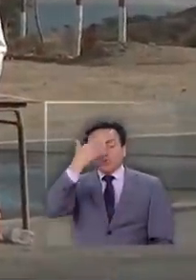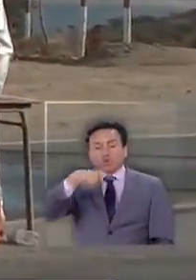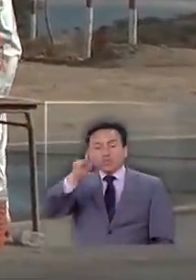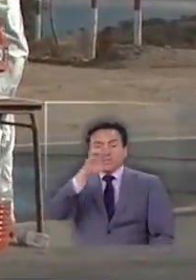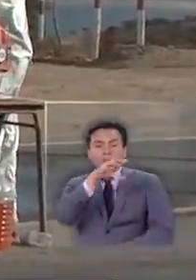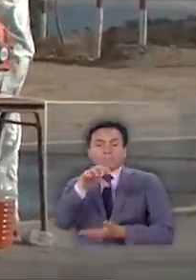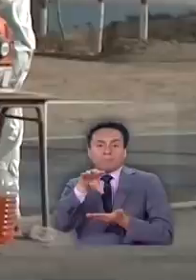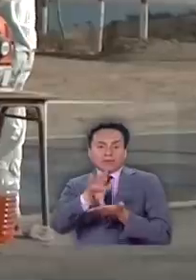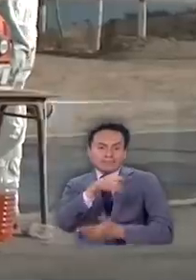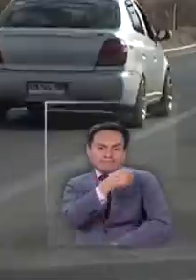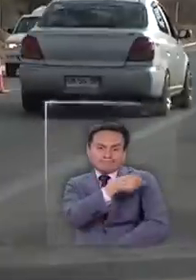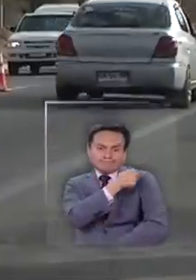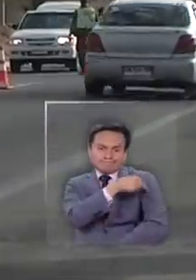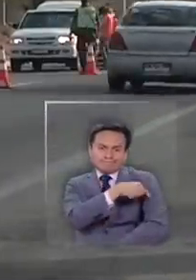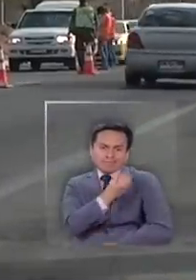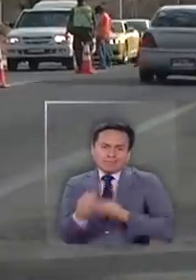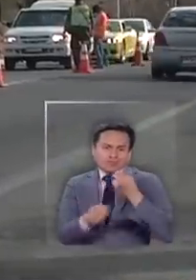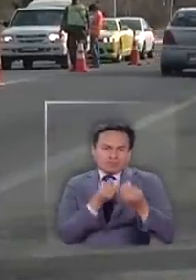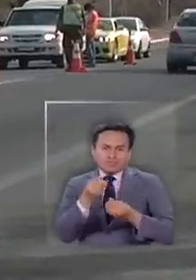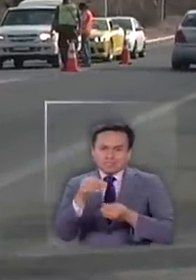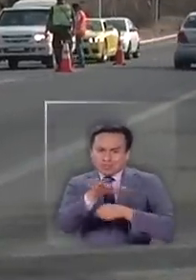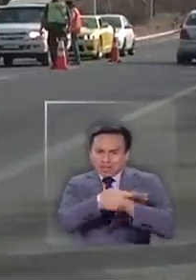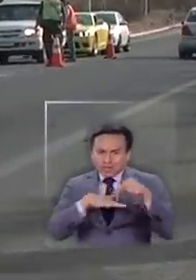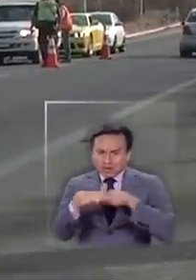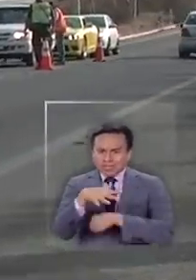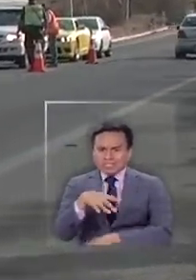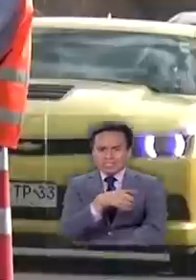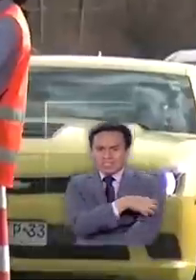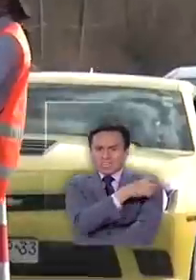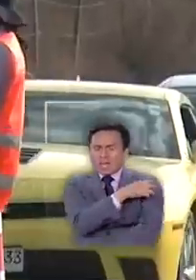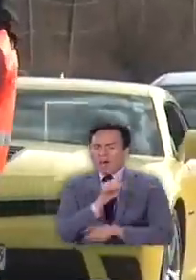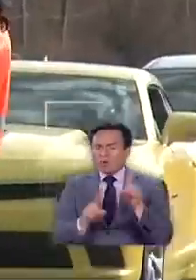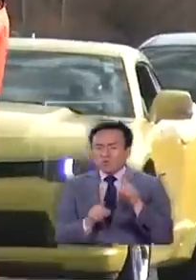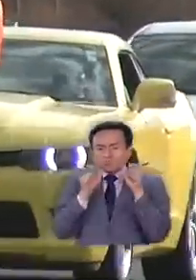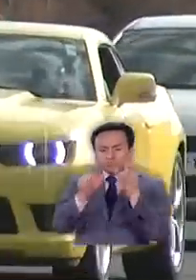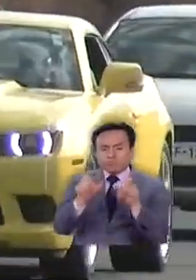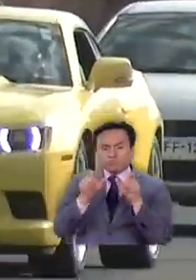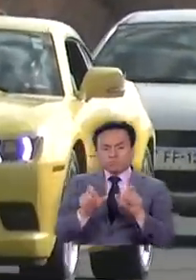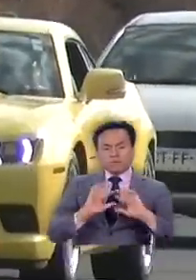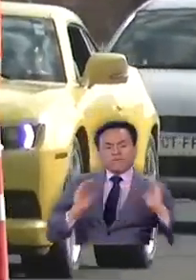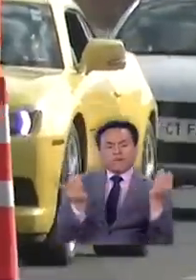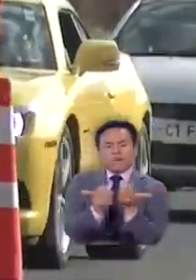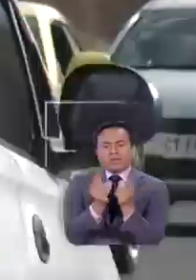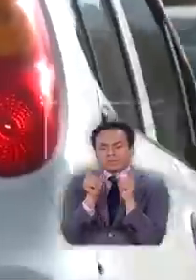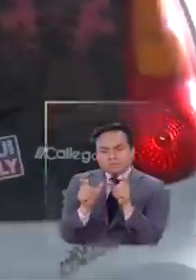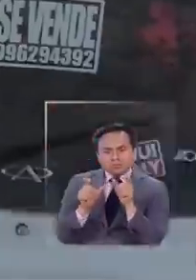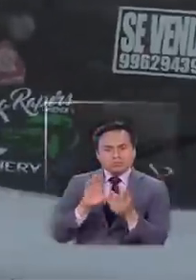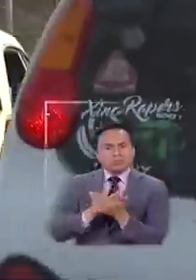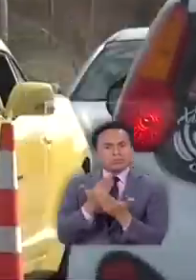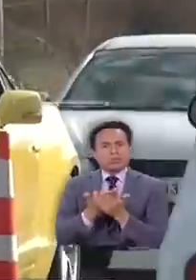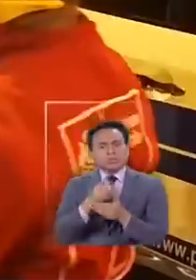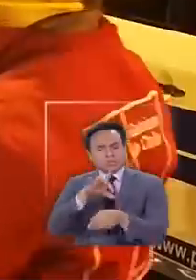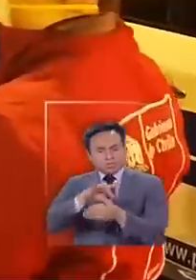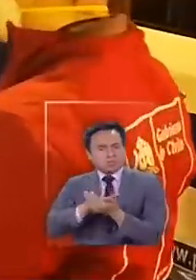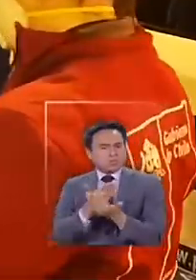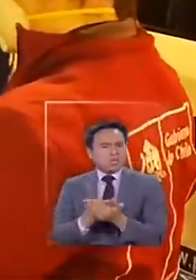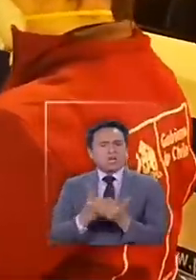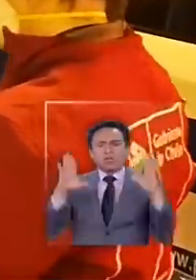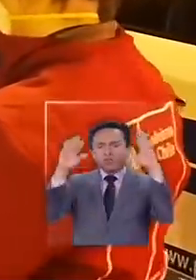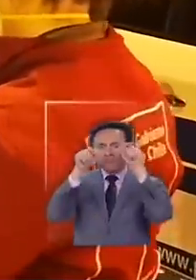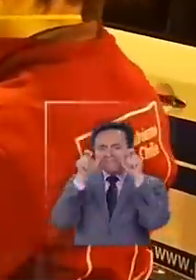norte del país por este tipo de situaciones. Se aumentará el control en las barreras sanitarias y también las fiscalizaciones